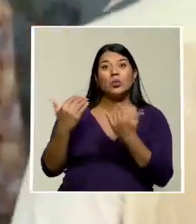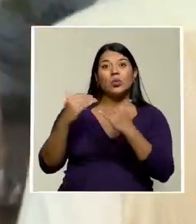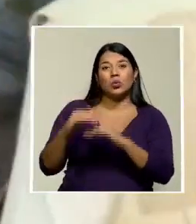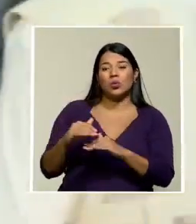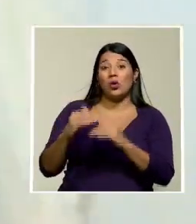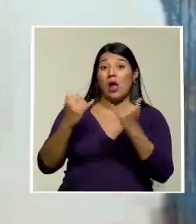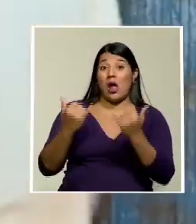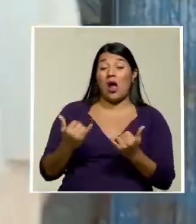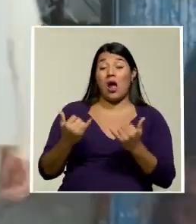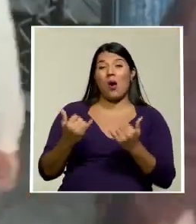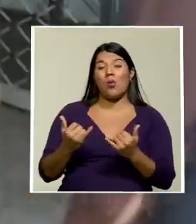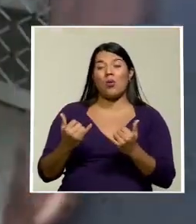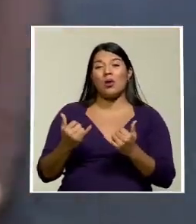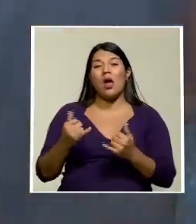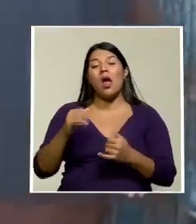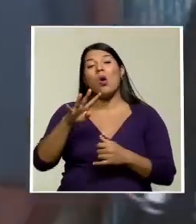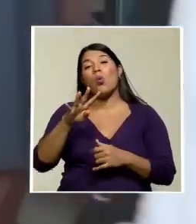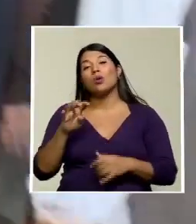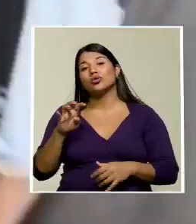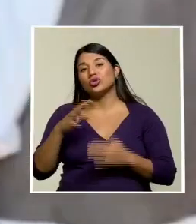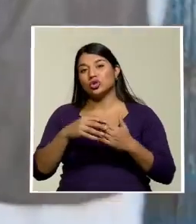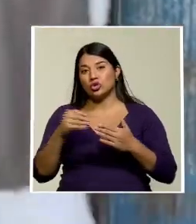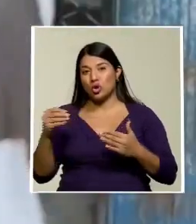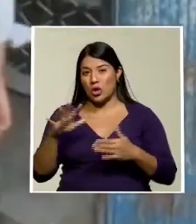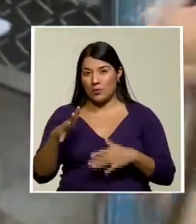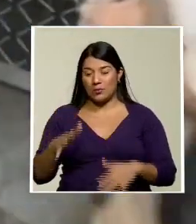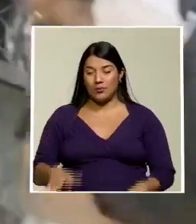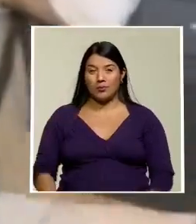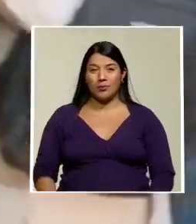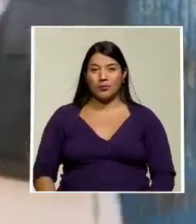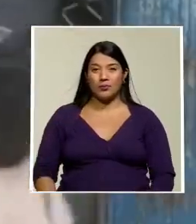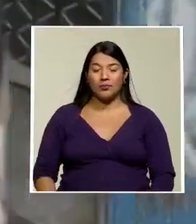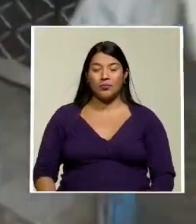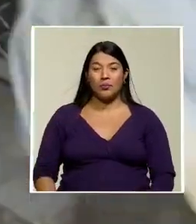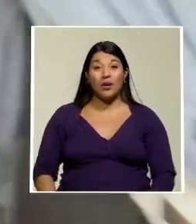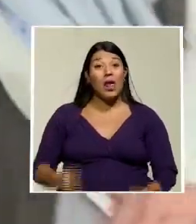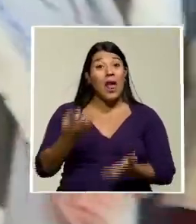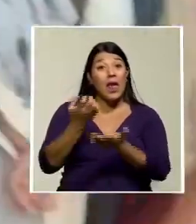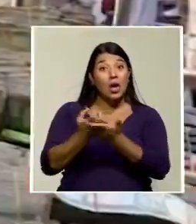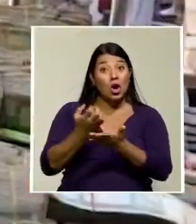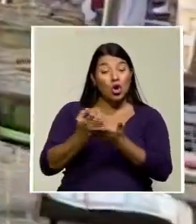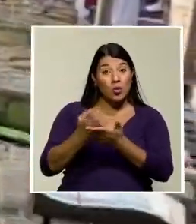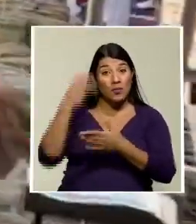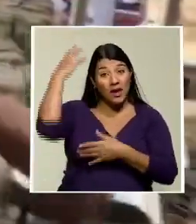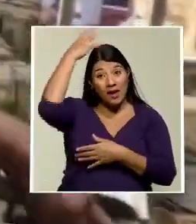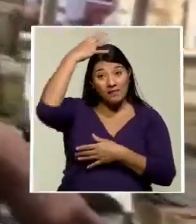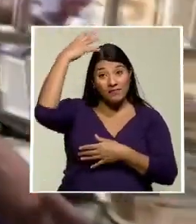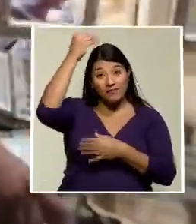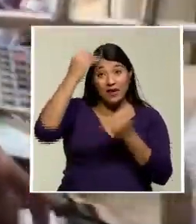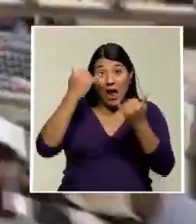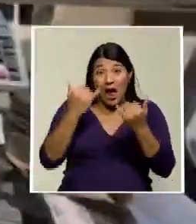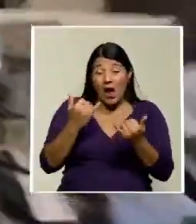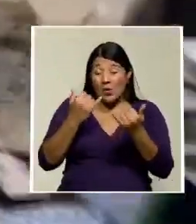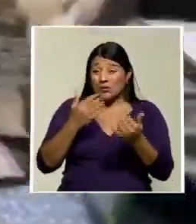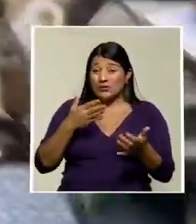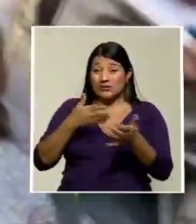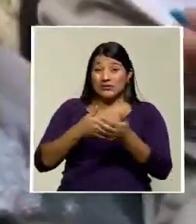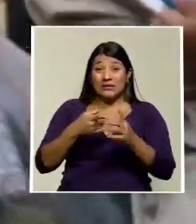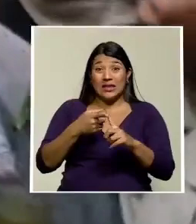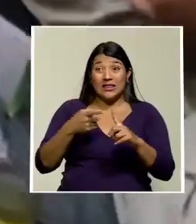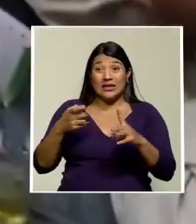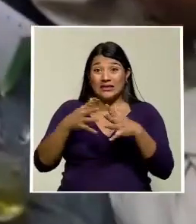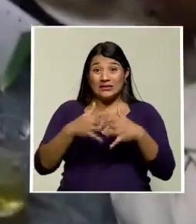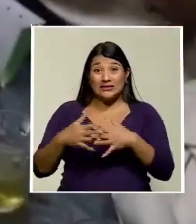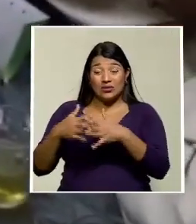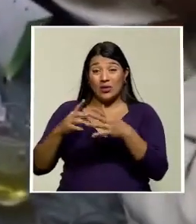duplicado hasta el equivalente de 400 dólares la economía afgana se encuentra al borde del colapso desde que Estados Unidos